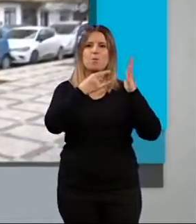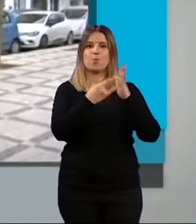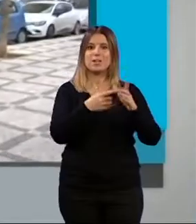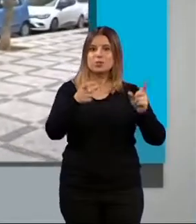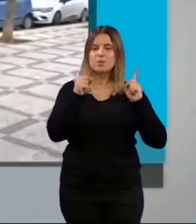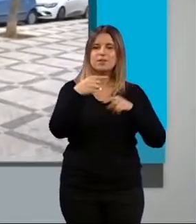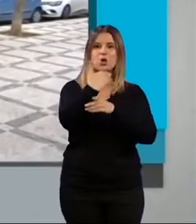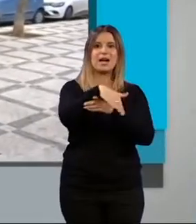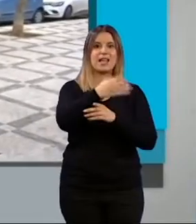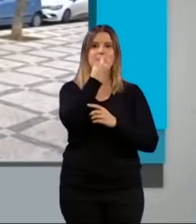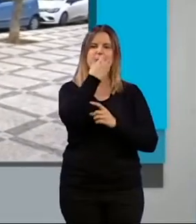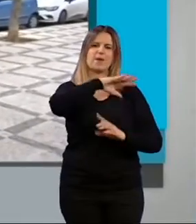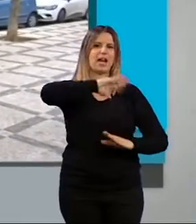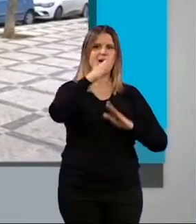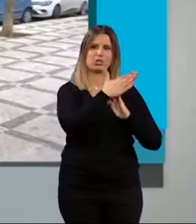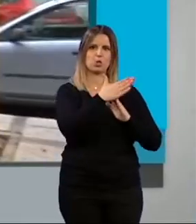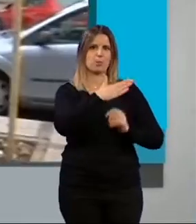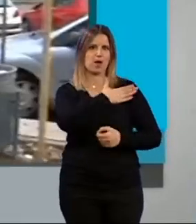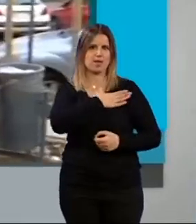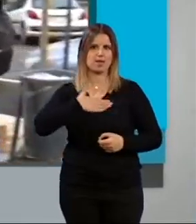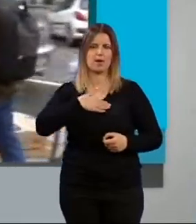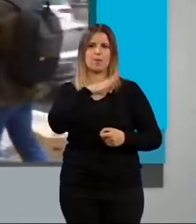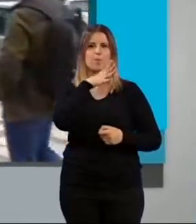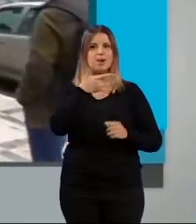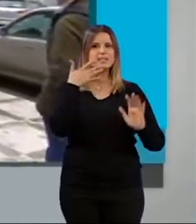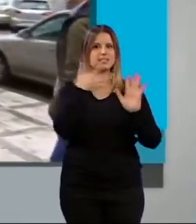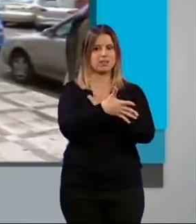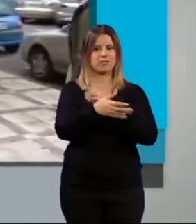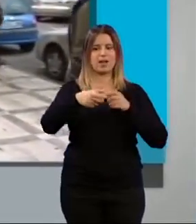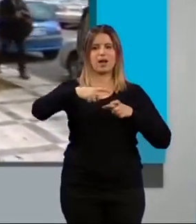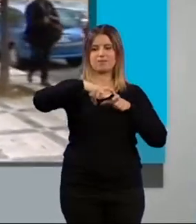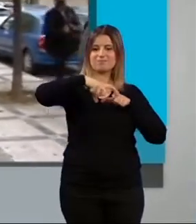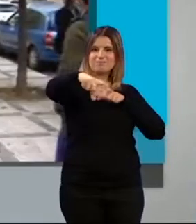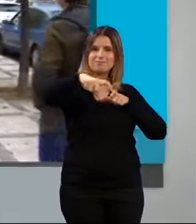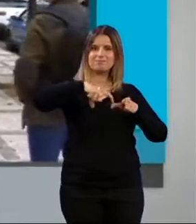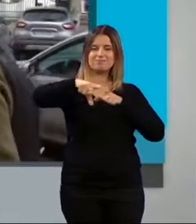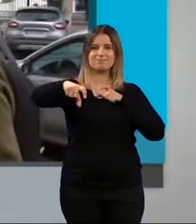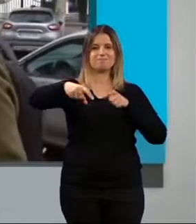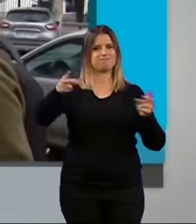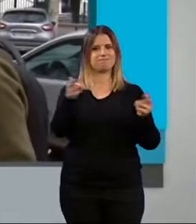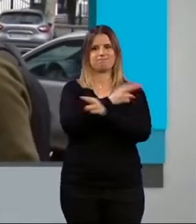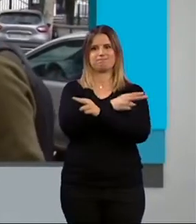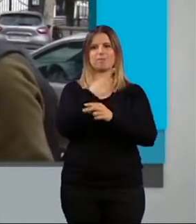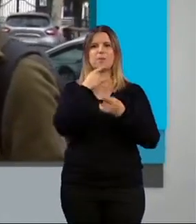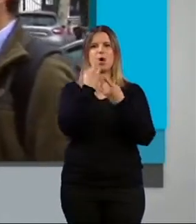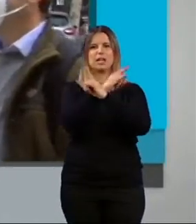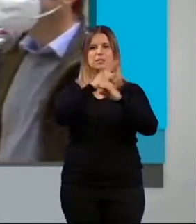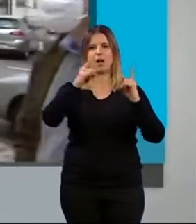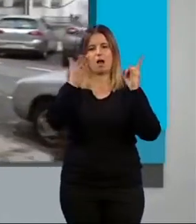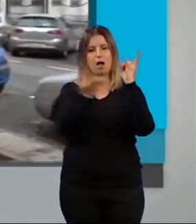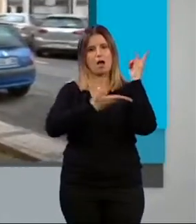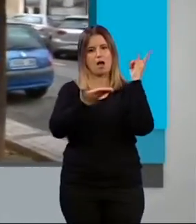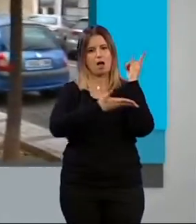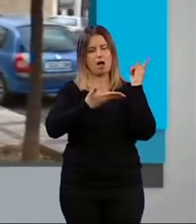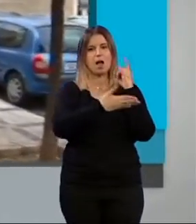en la calle Primavera, que supone, según ha asegurado, la eliminación del bulevar y la tala de más de un centenar de árboles desde la carretera de la